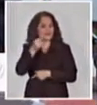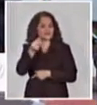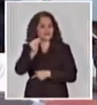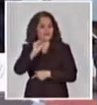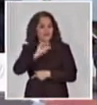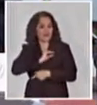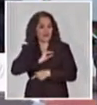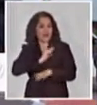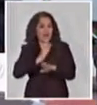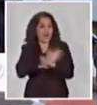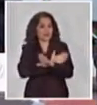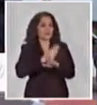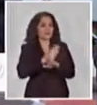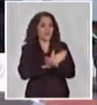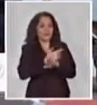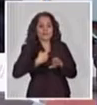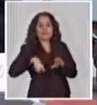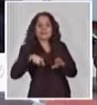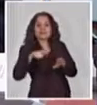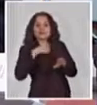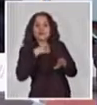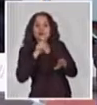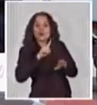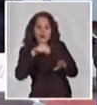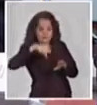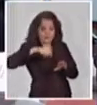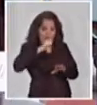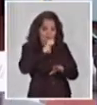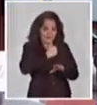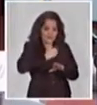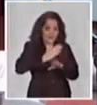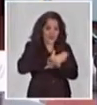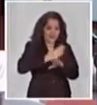Por favor. Entonces, están creadas las condiciones